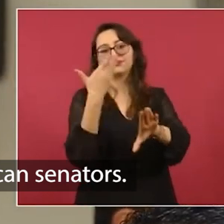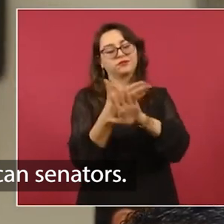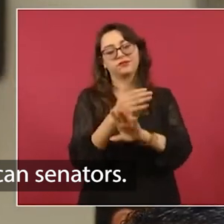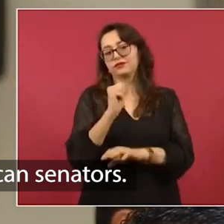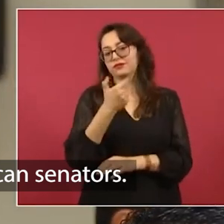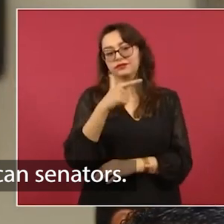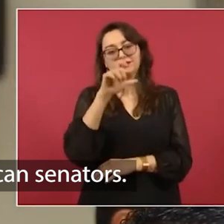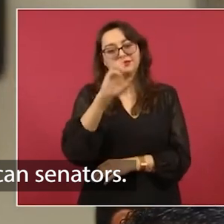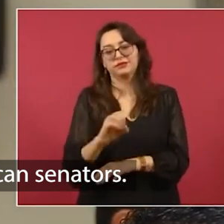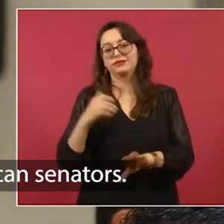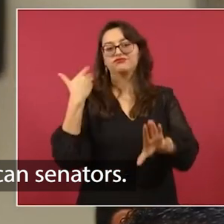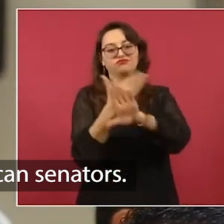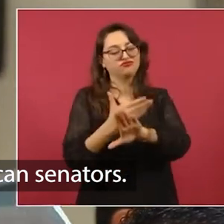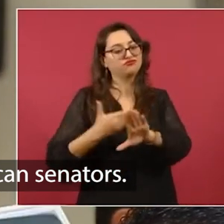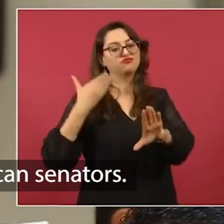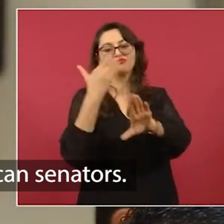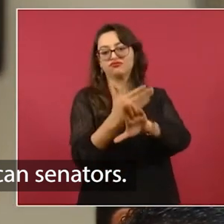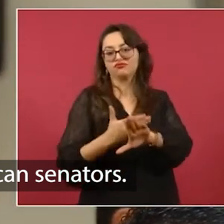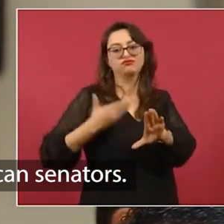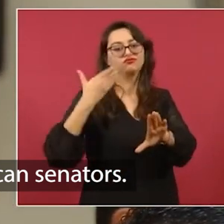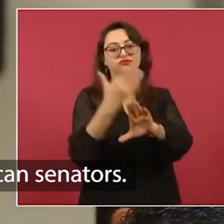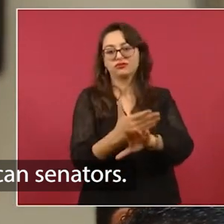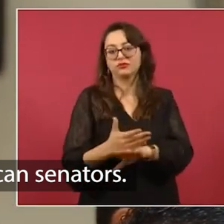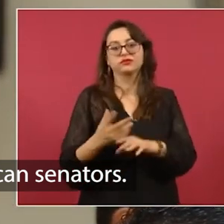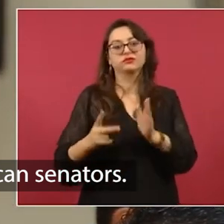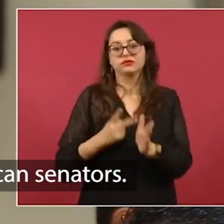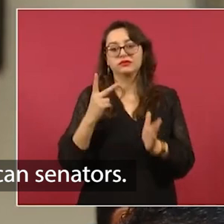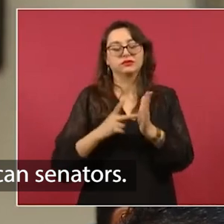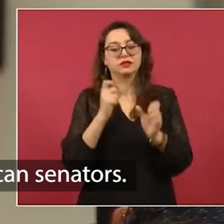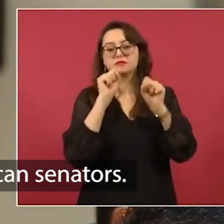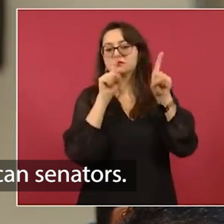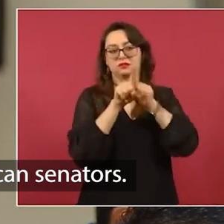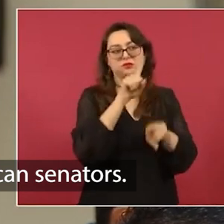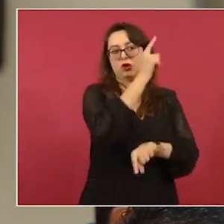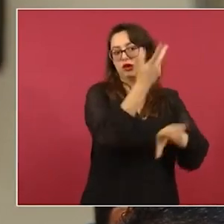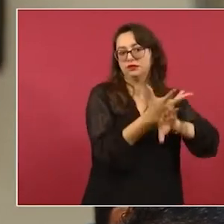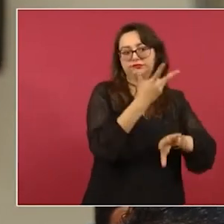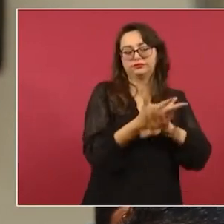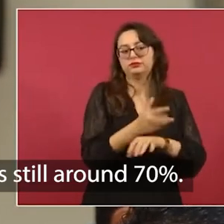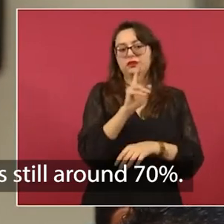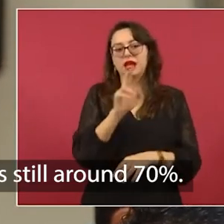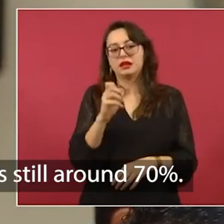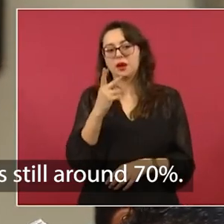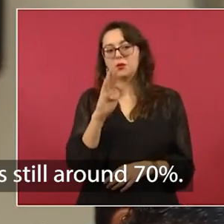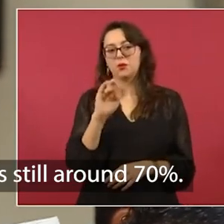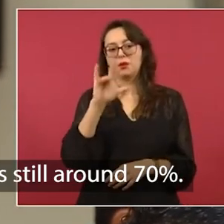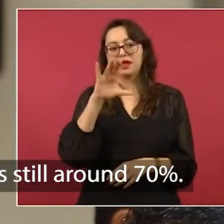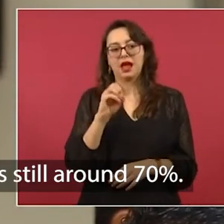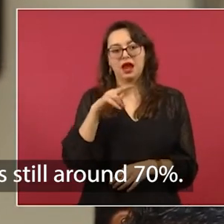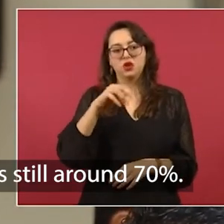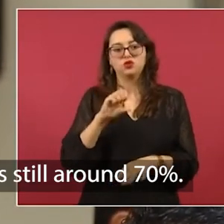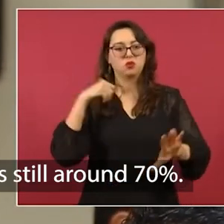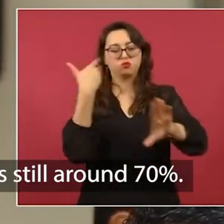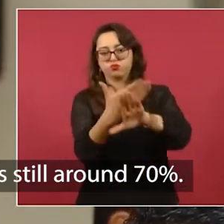declaraciones han sido repetidas también por los mismos senadores republicanos de Estados Unidos. Entonces, al